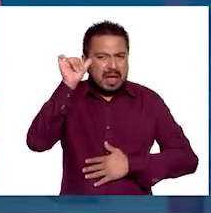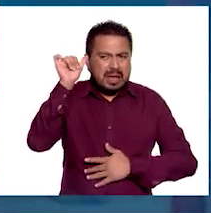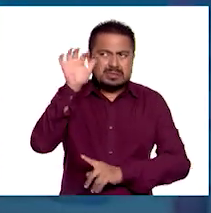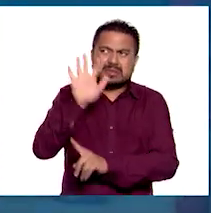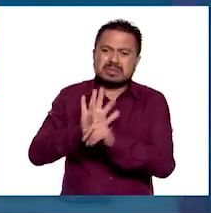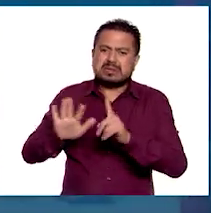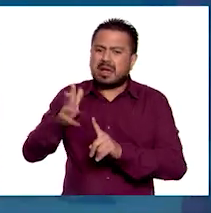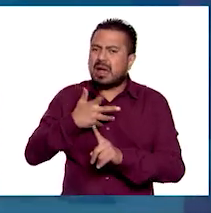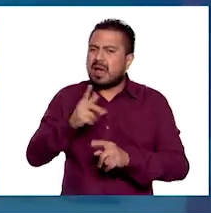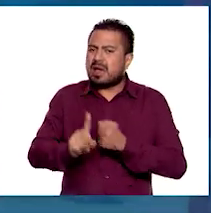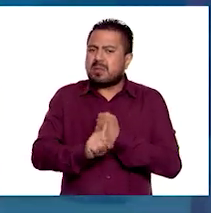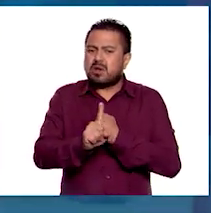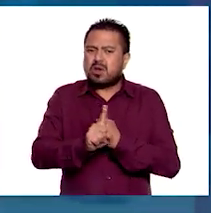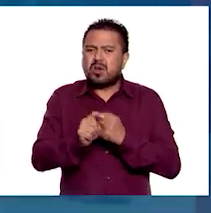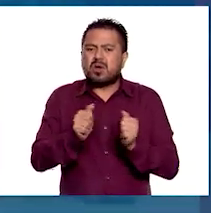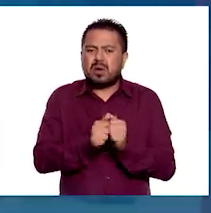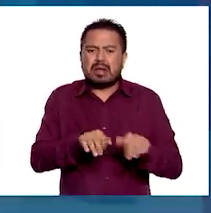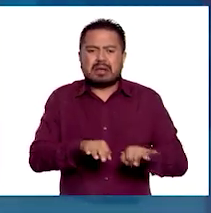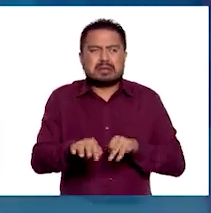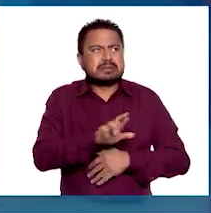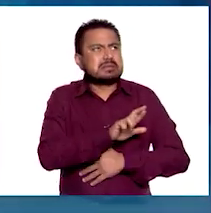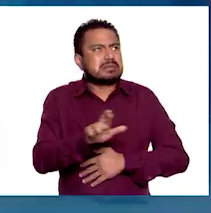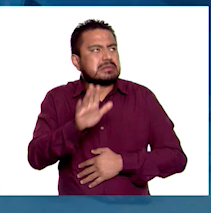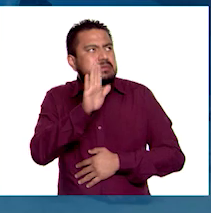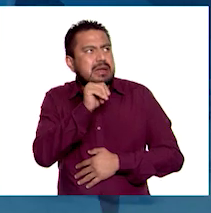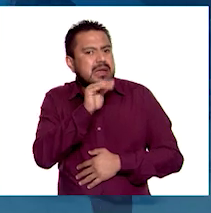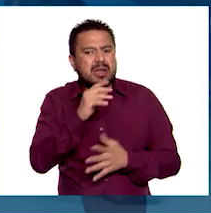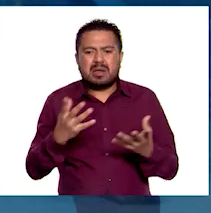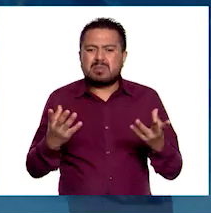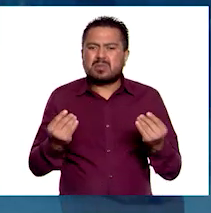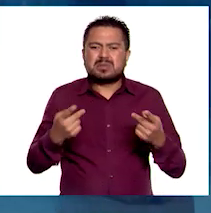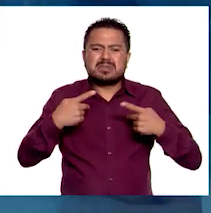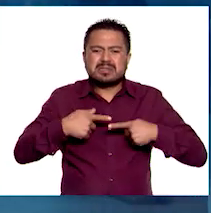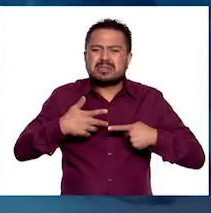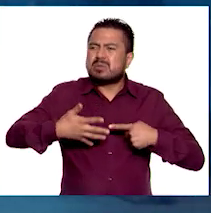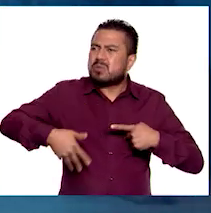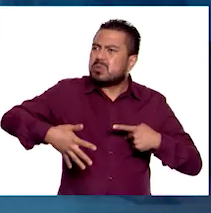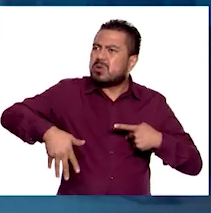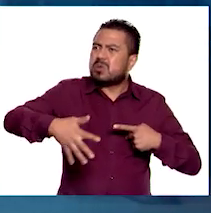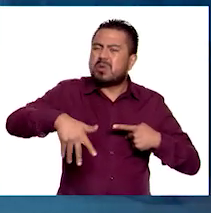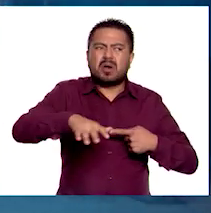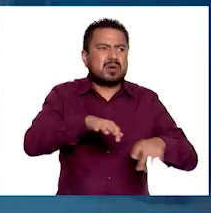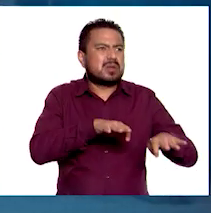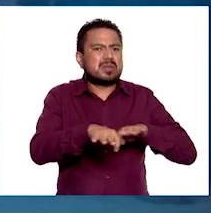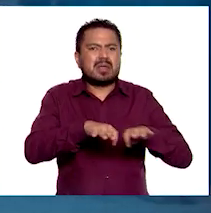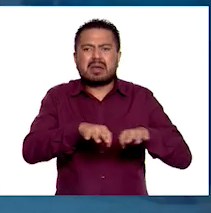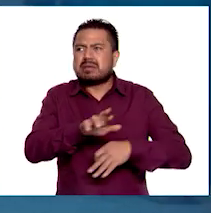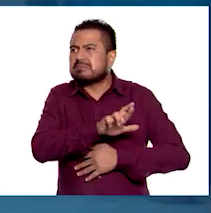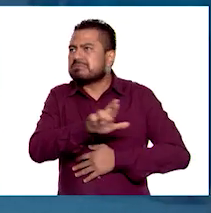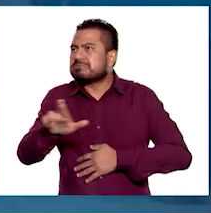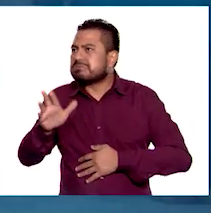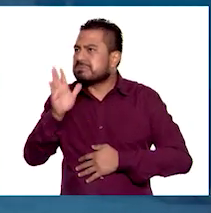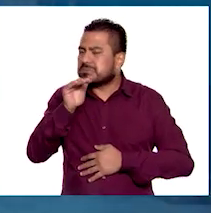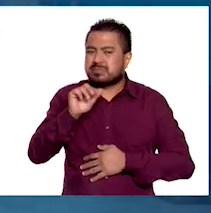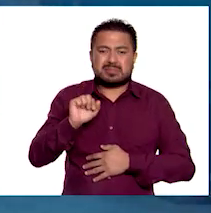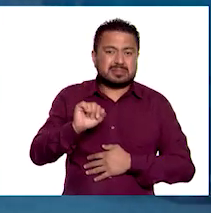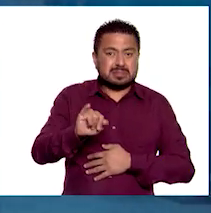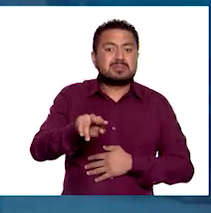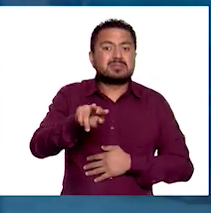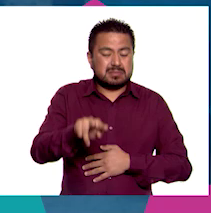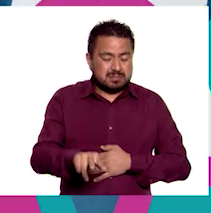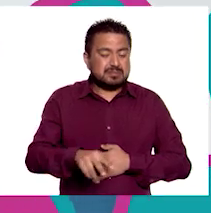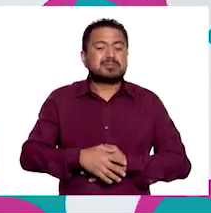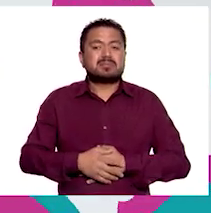hay problemas con el empleo. Hay muchas personas buscando trabajo. Sí, Raulito.